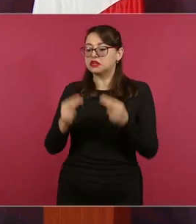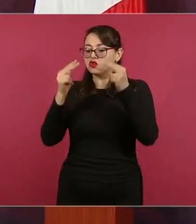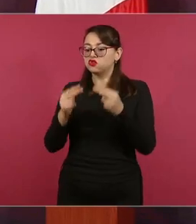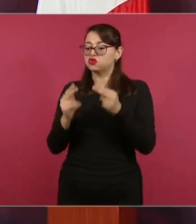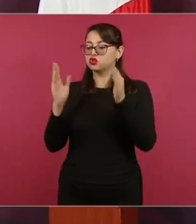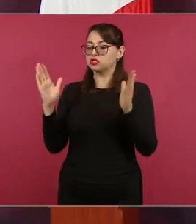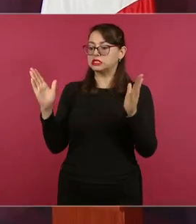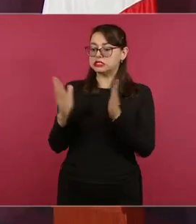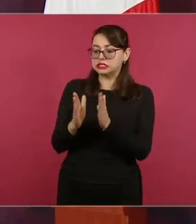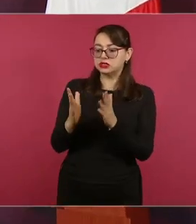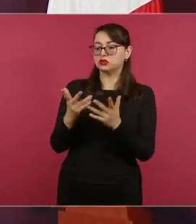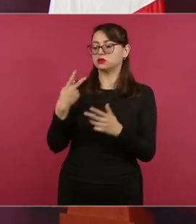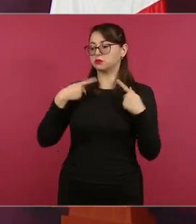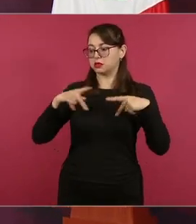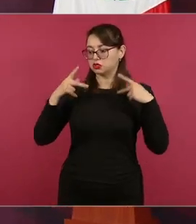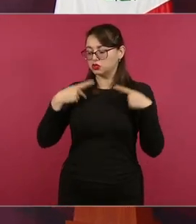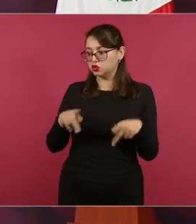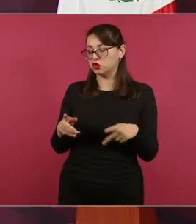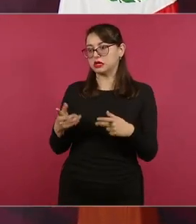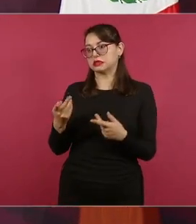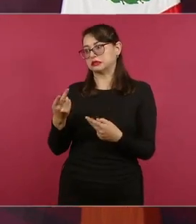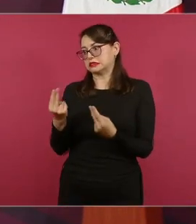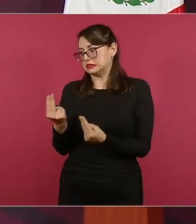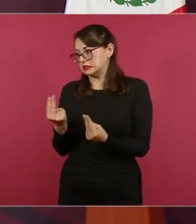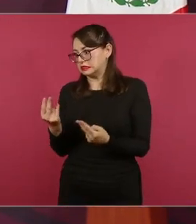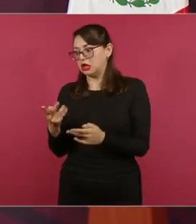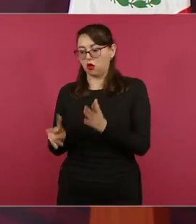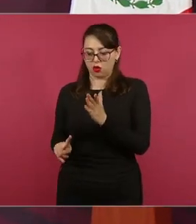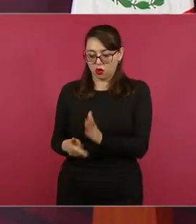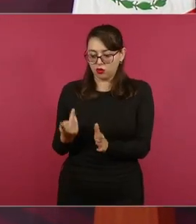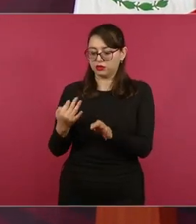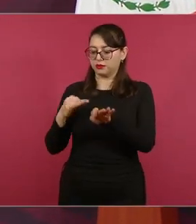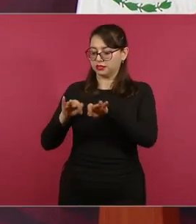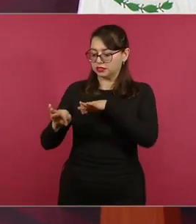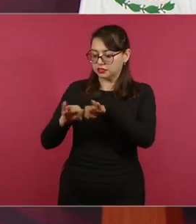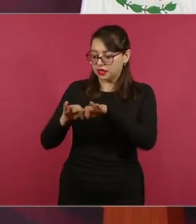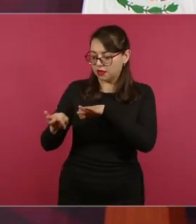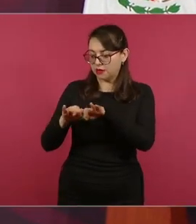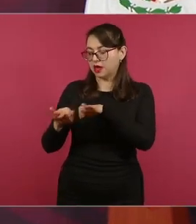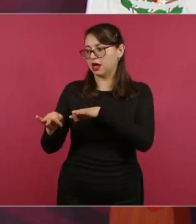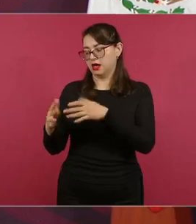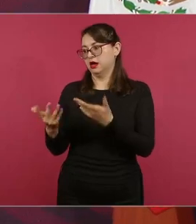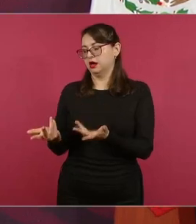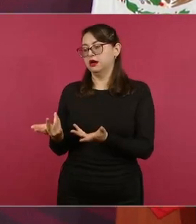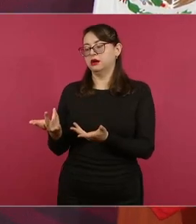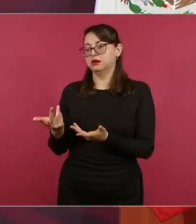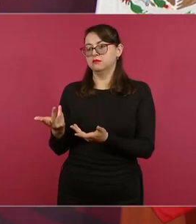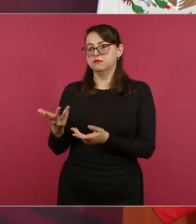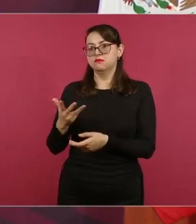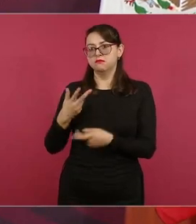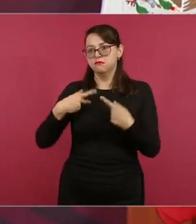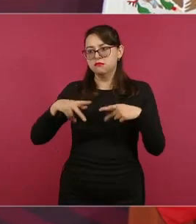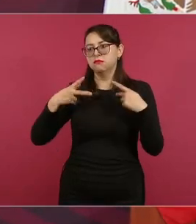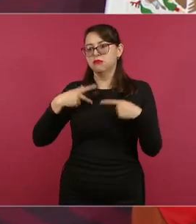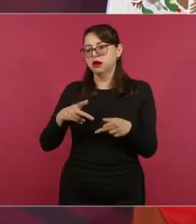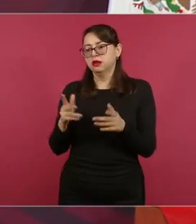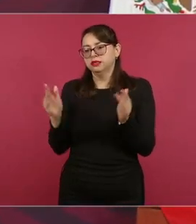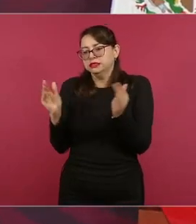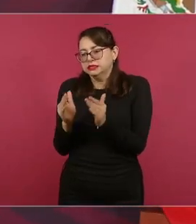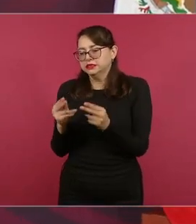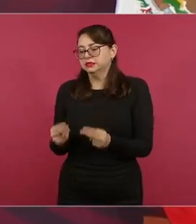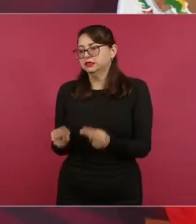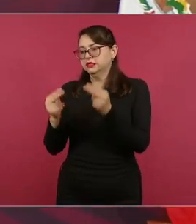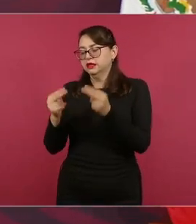la gente que se busca la vida en la calle como puede y que perdió sus